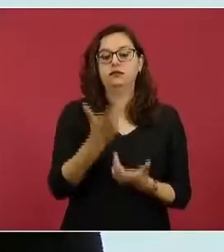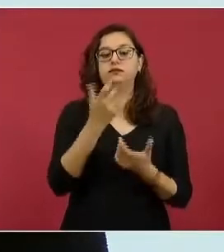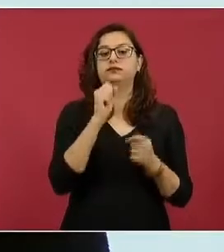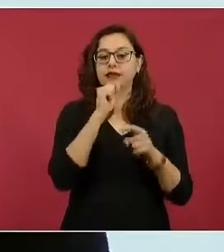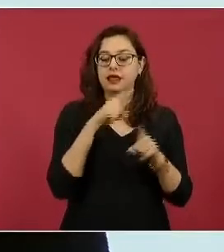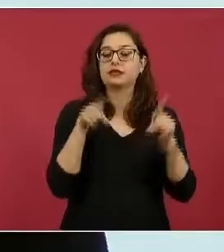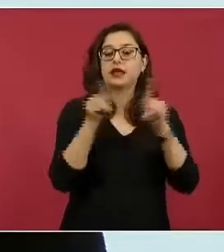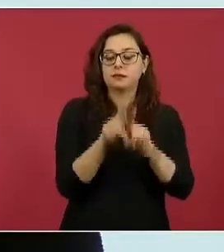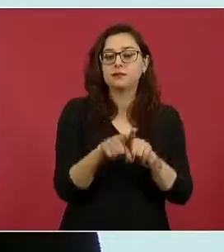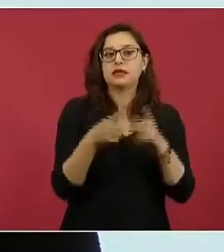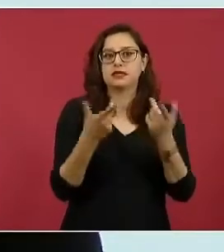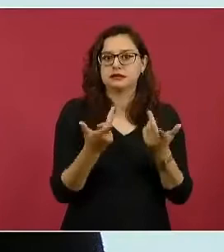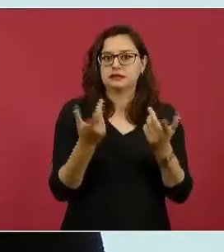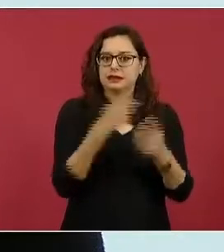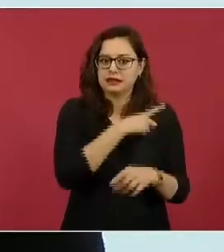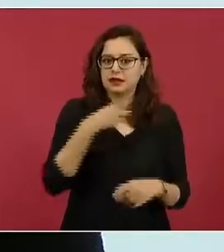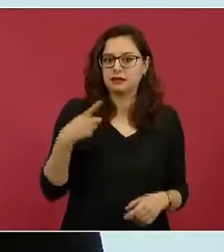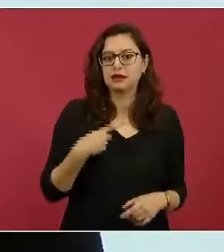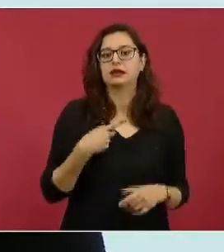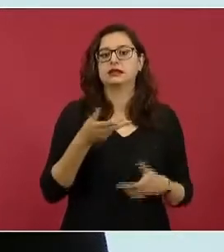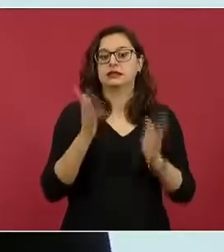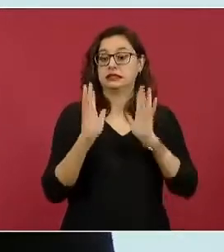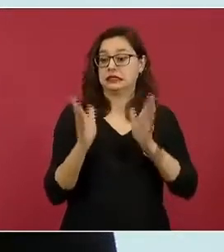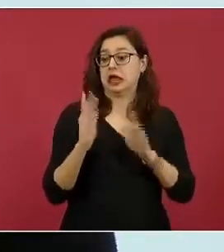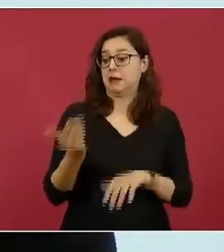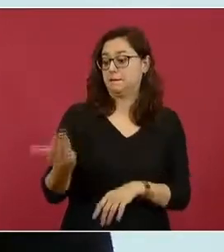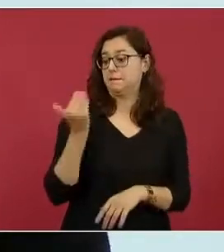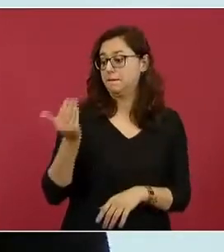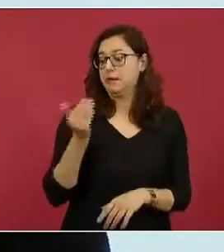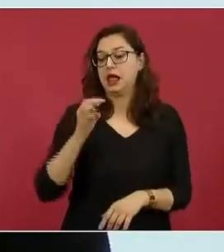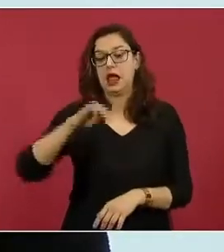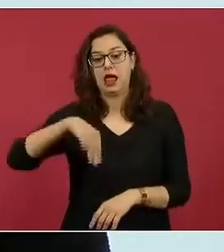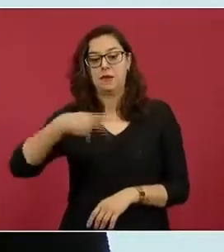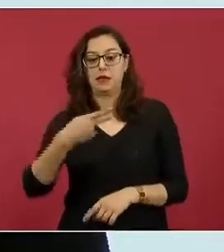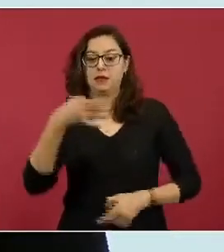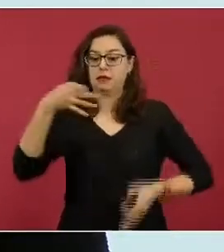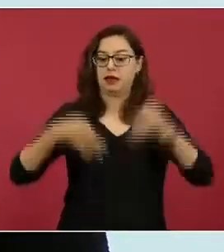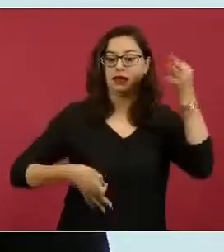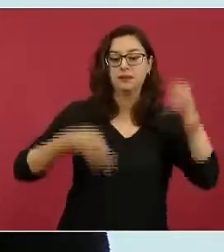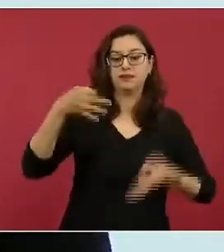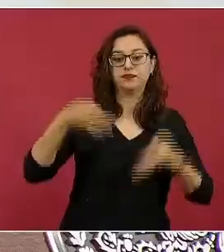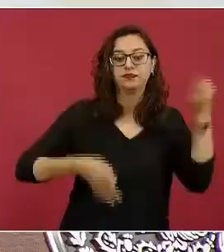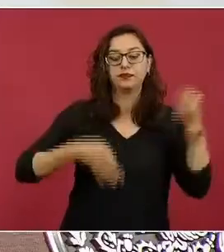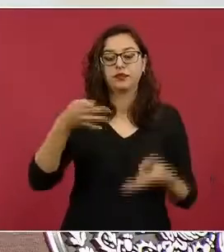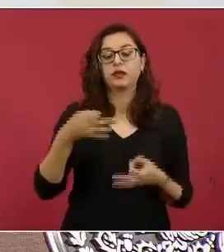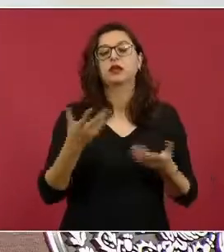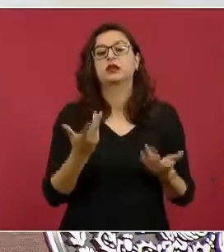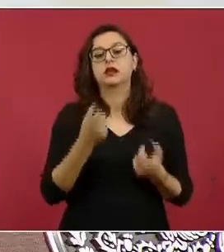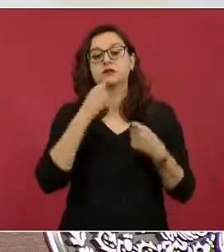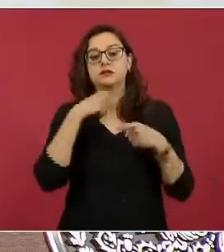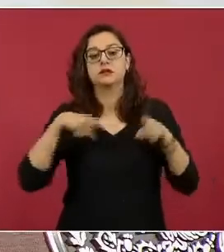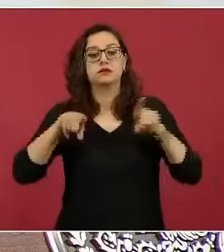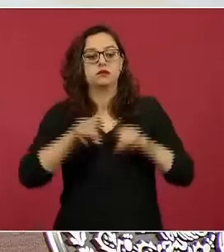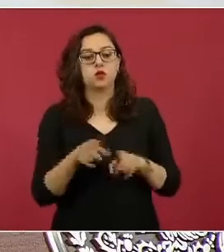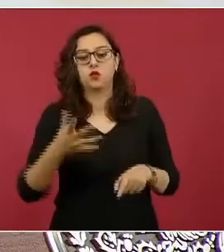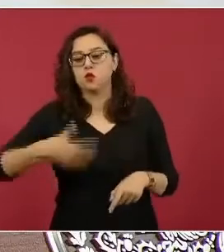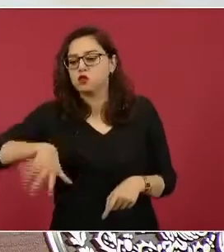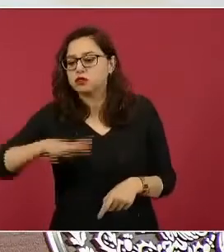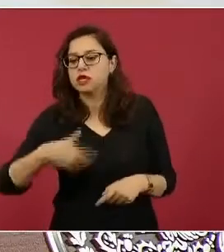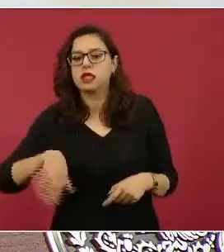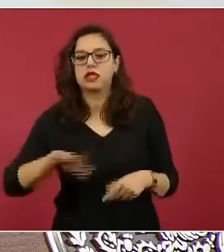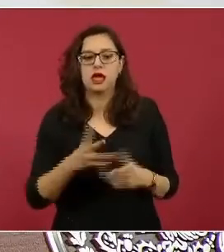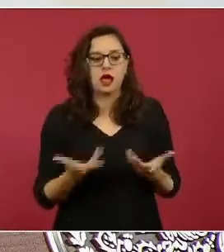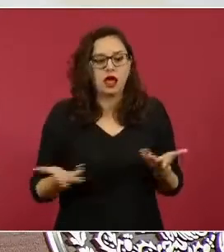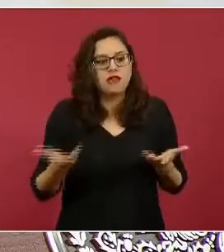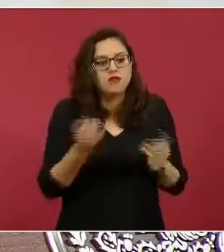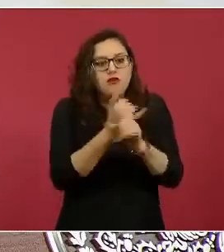de días, hubo una reunión muy importante entre fiscales generales y comisionadas y comisionadas de búsqueda para compartir la información